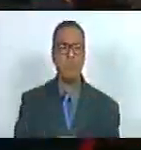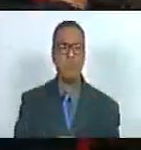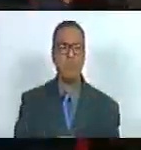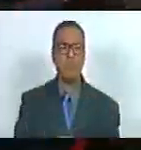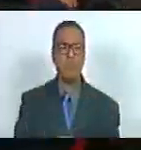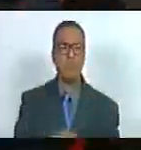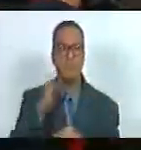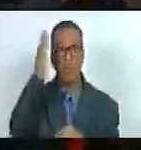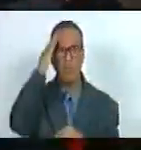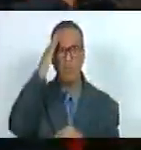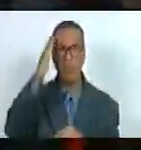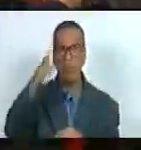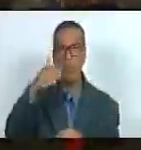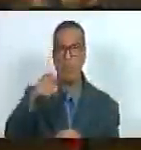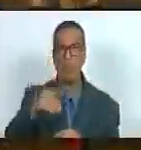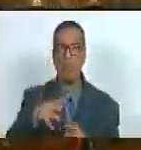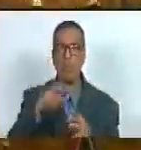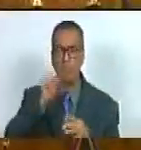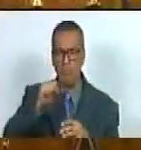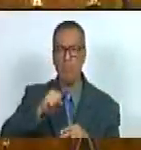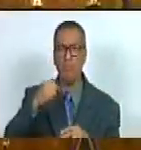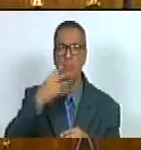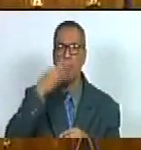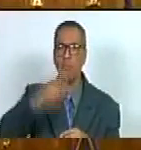saben que si es horroroso